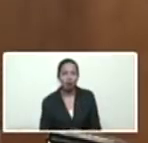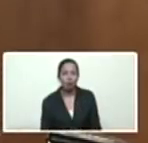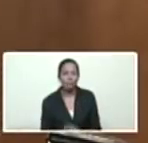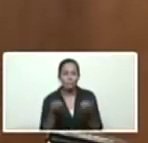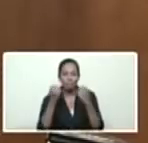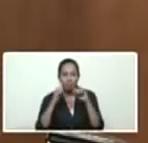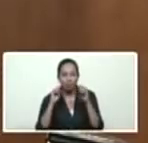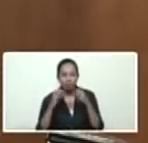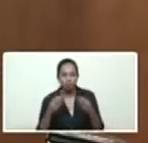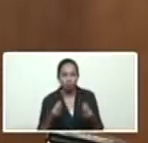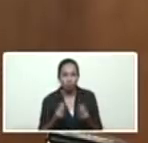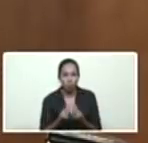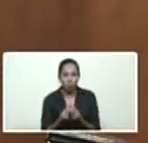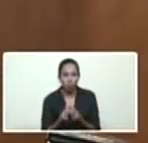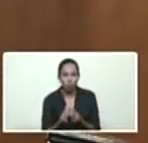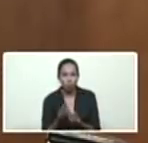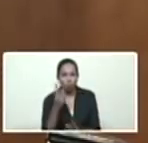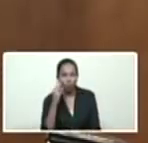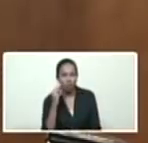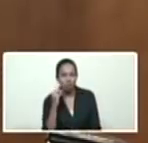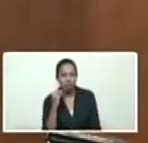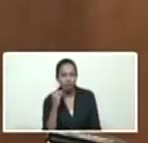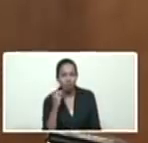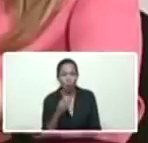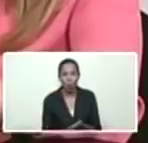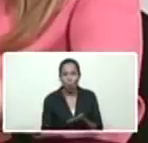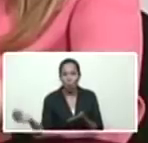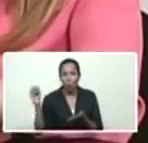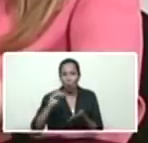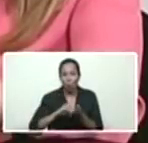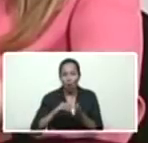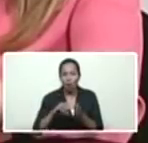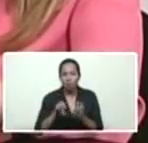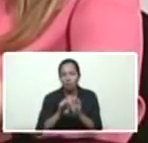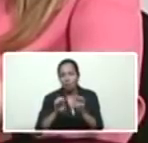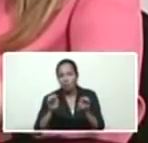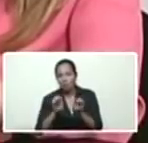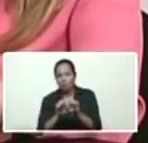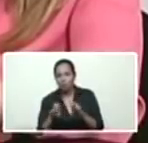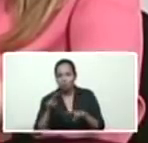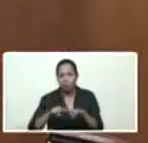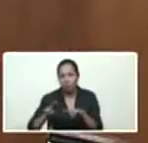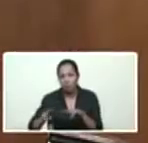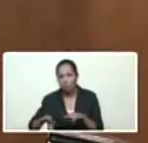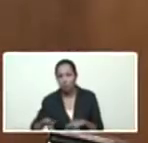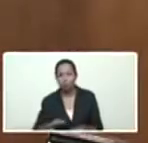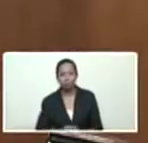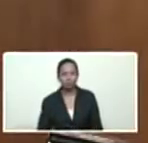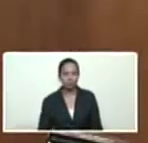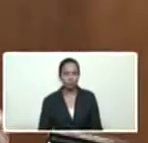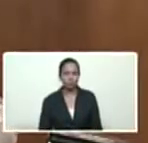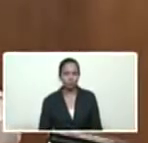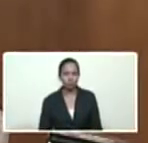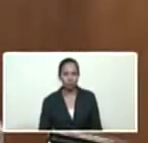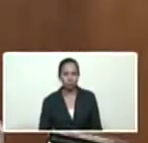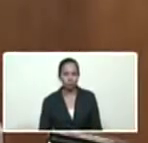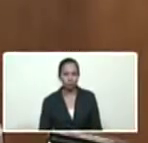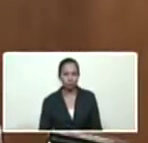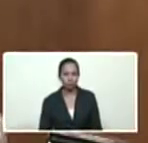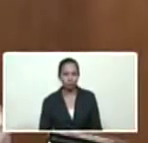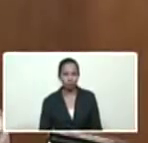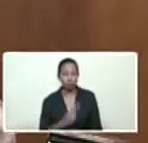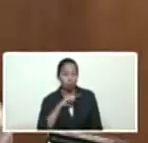preparando junto al profesor Aristóbulo, la vuelta a clases de nuestros muchachos, en medio de la